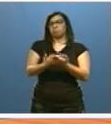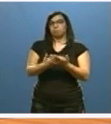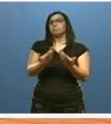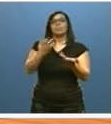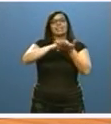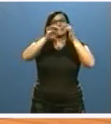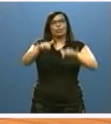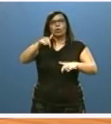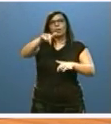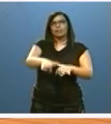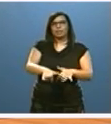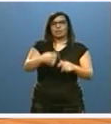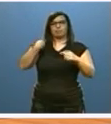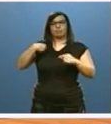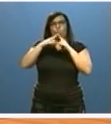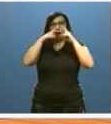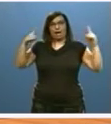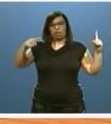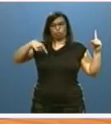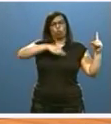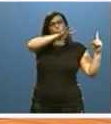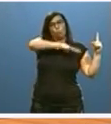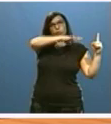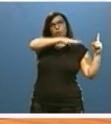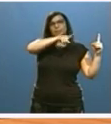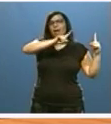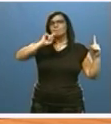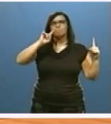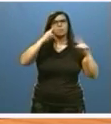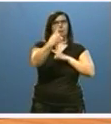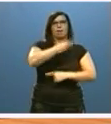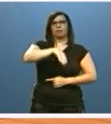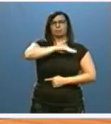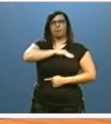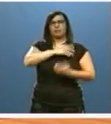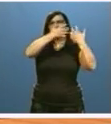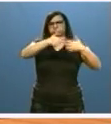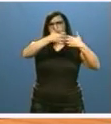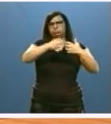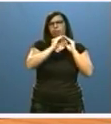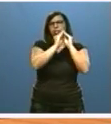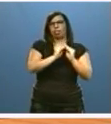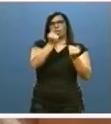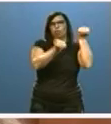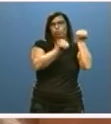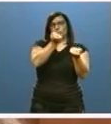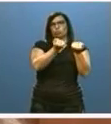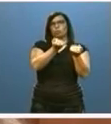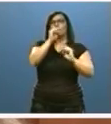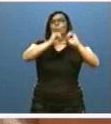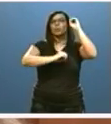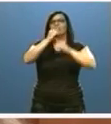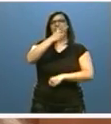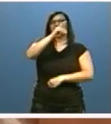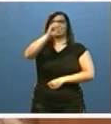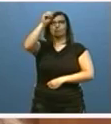sido en el primer cuatrimestre de 2016 la primera de España en fabricación de automóviles, con una cuota de más del 20% nacional.